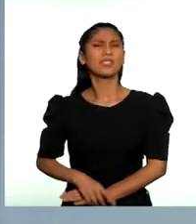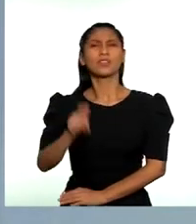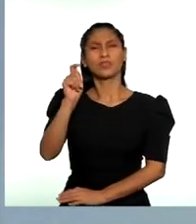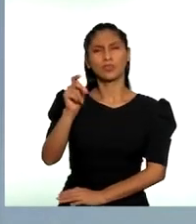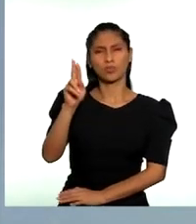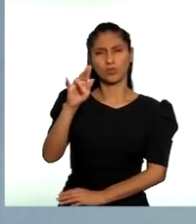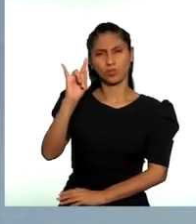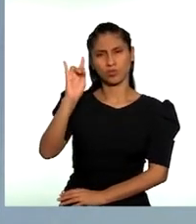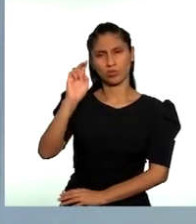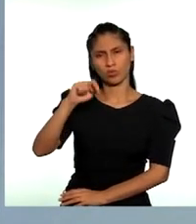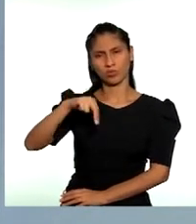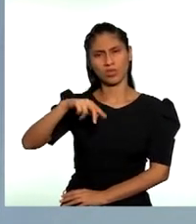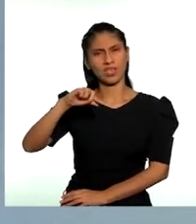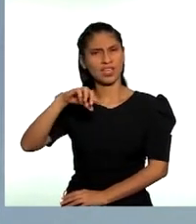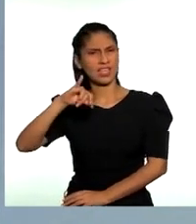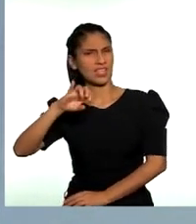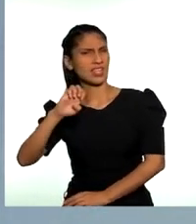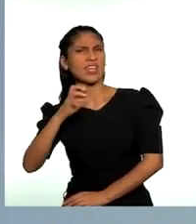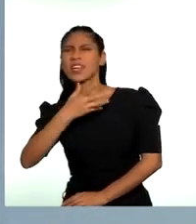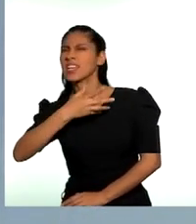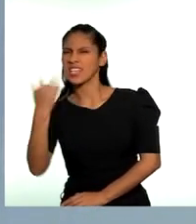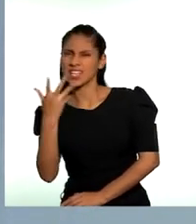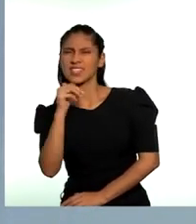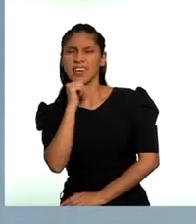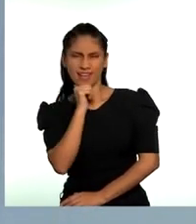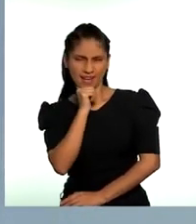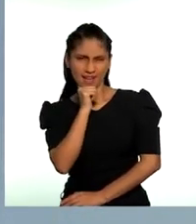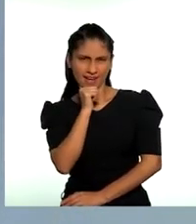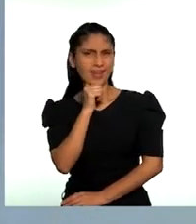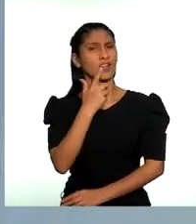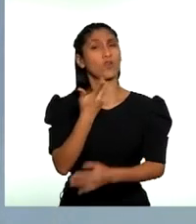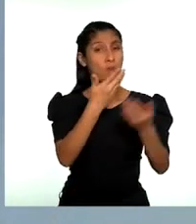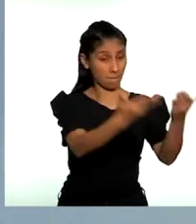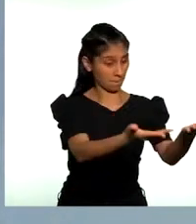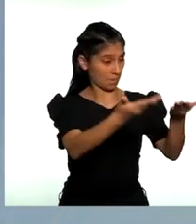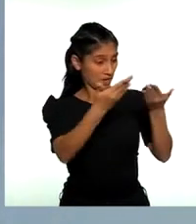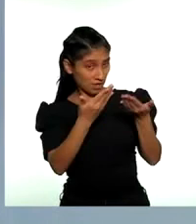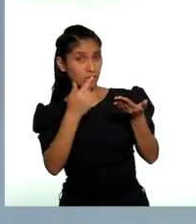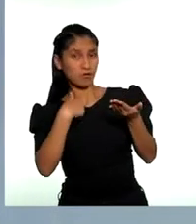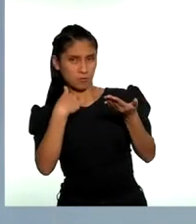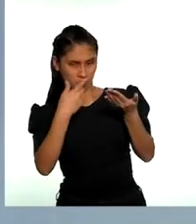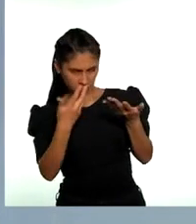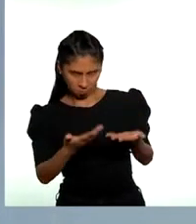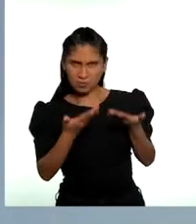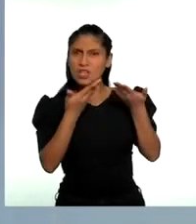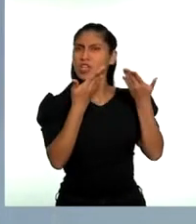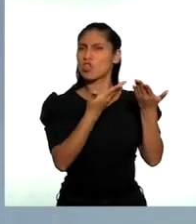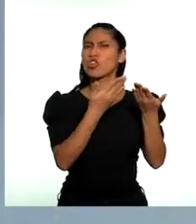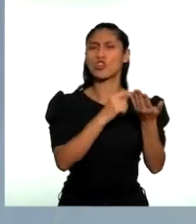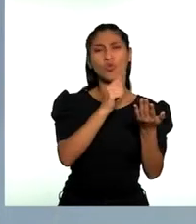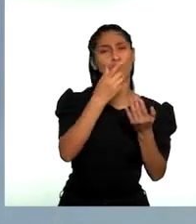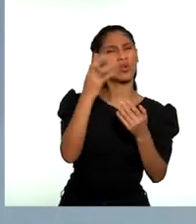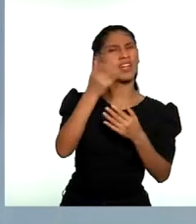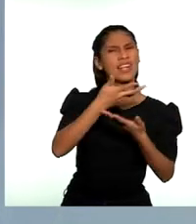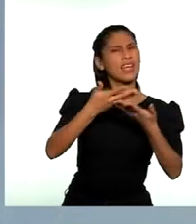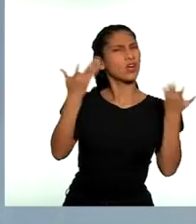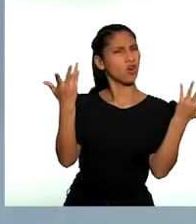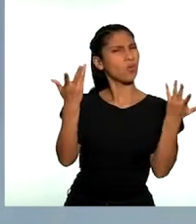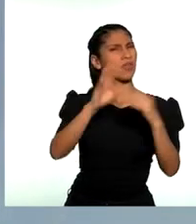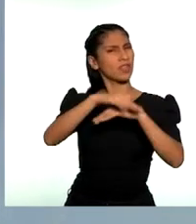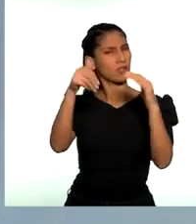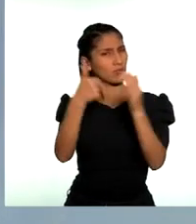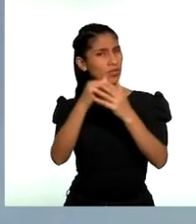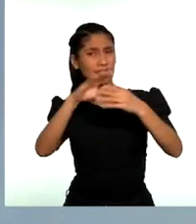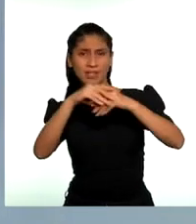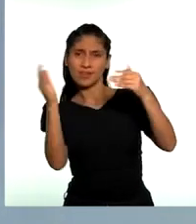trueque. A cambio, debemos responder con una aplicación al respecto. Así, nuestras redes sociales estarán llenas de